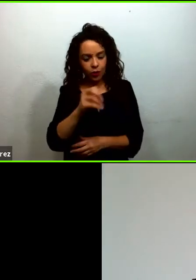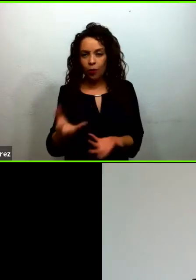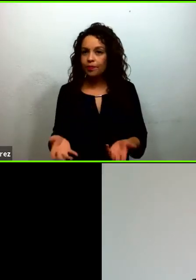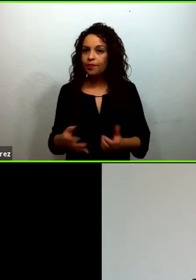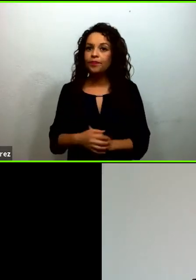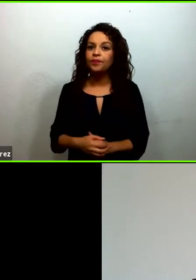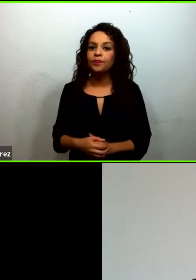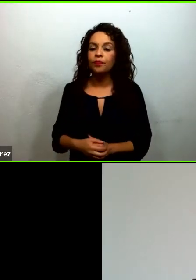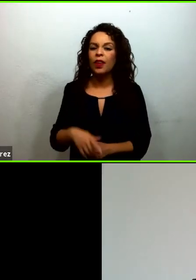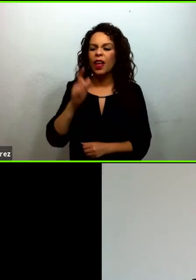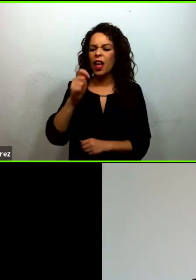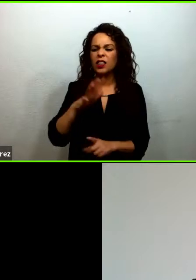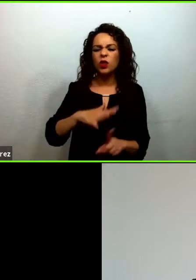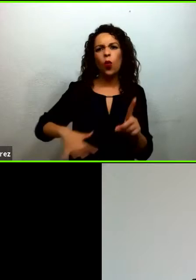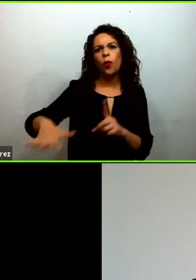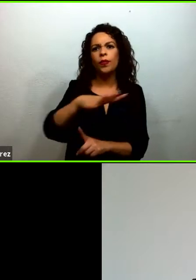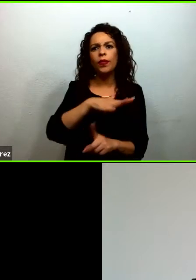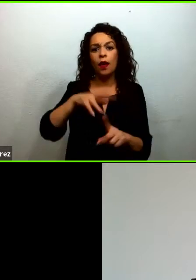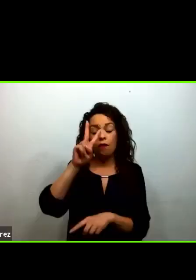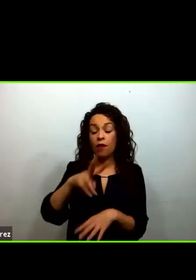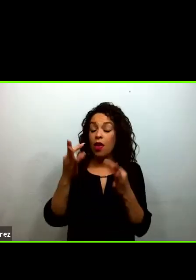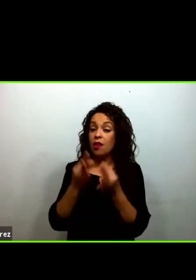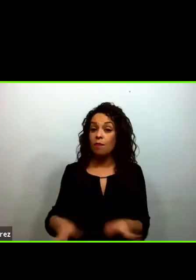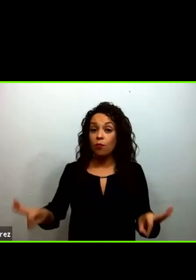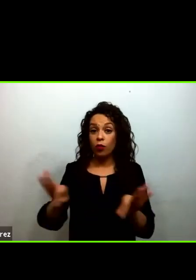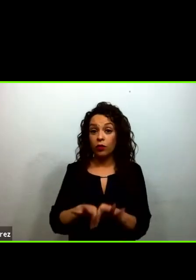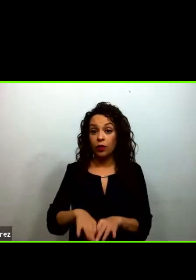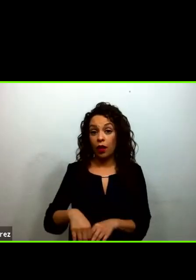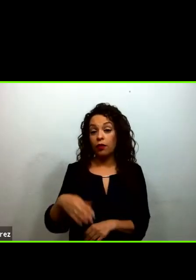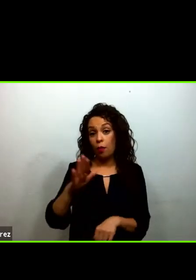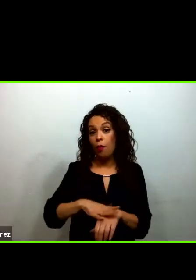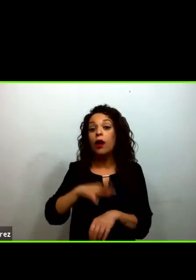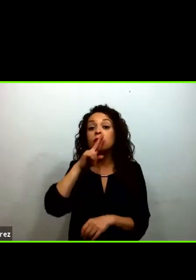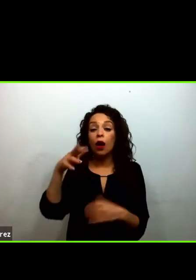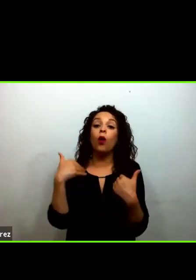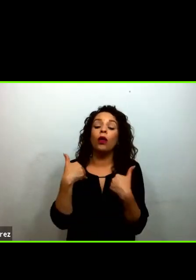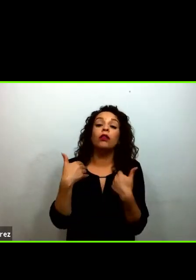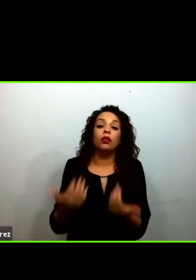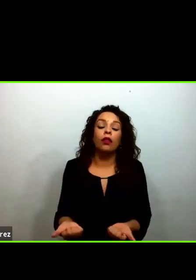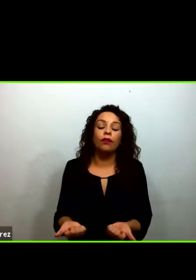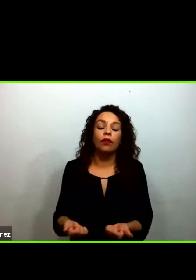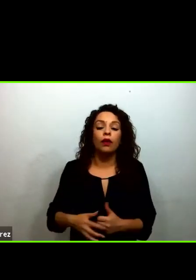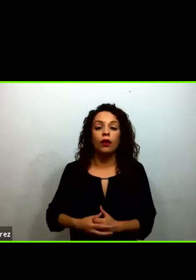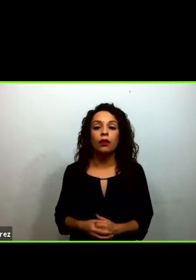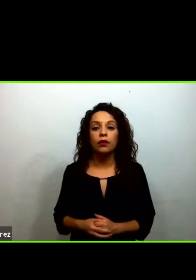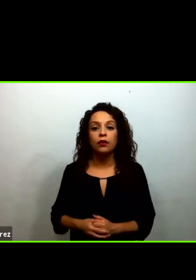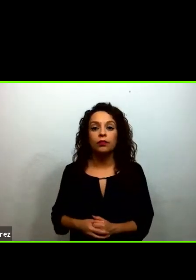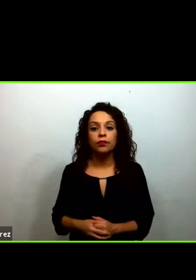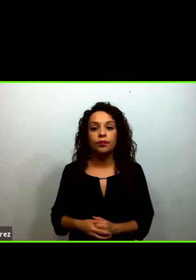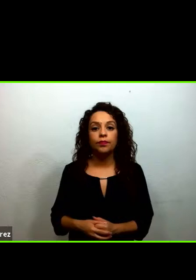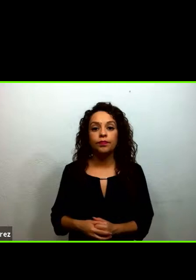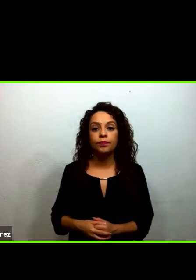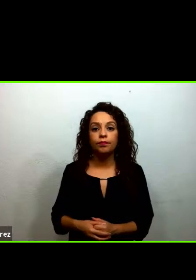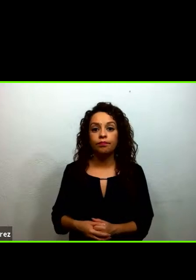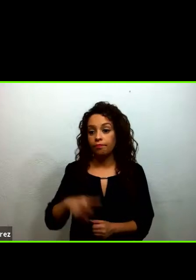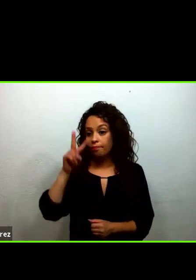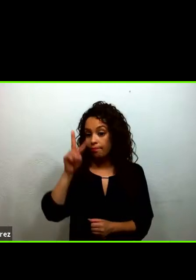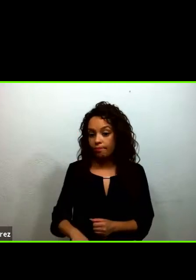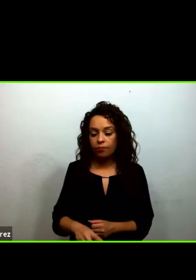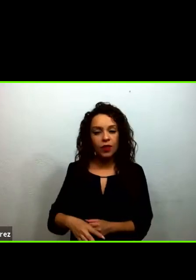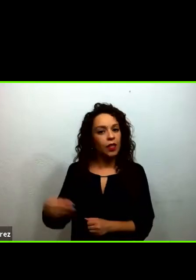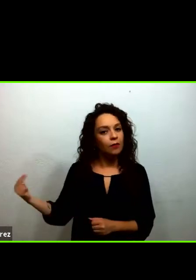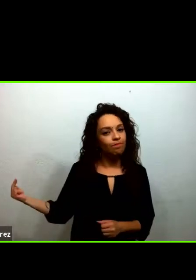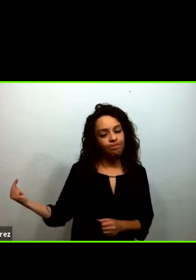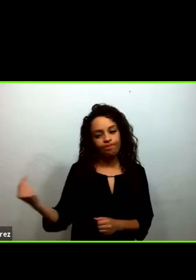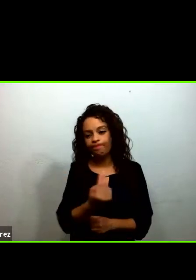contexto que es importante para entender por qué nos vimos en la intensa necesidad de incursionar en la